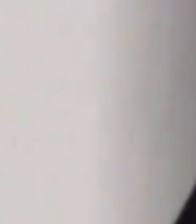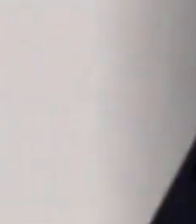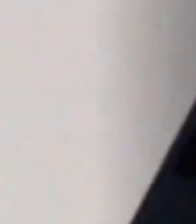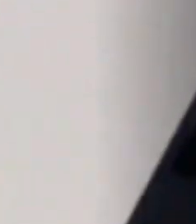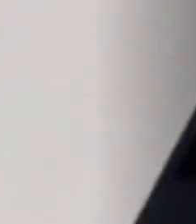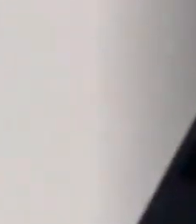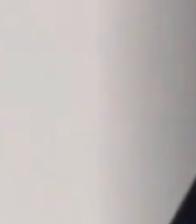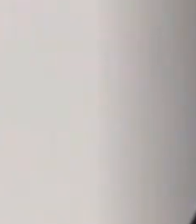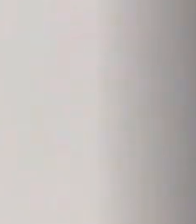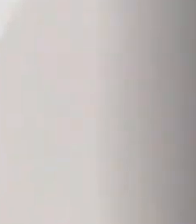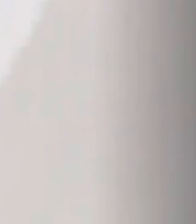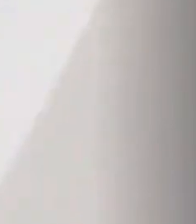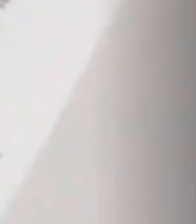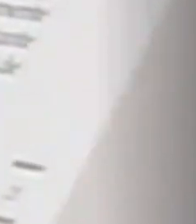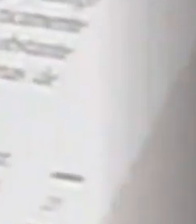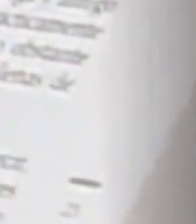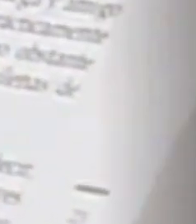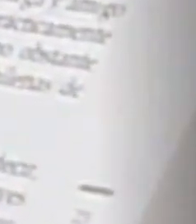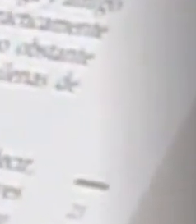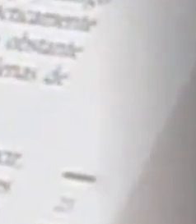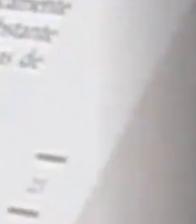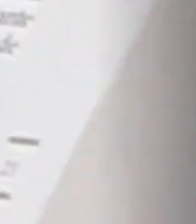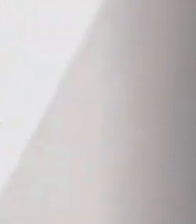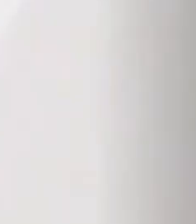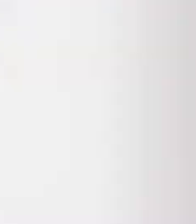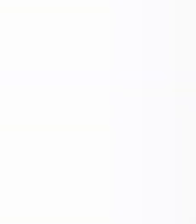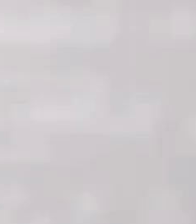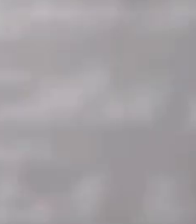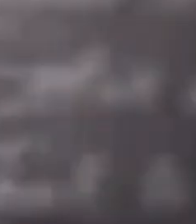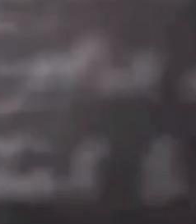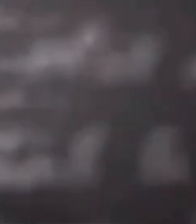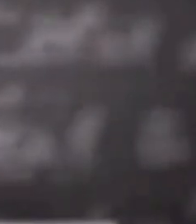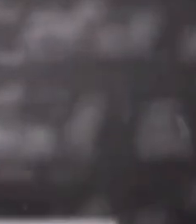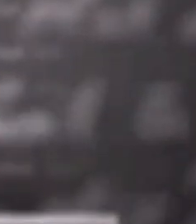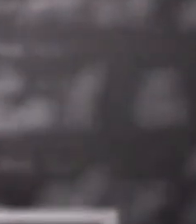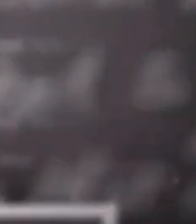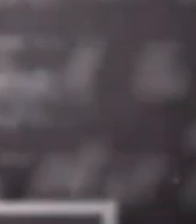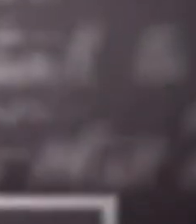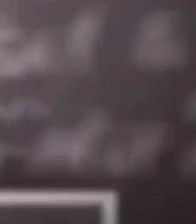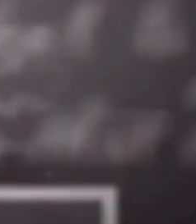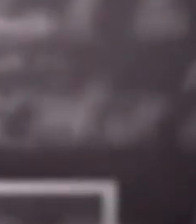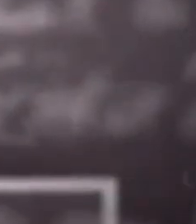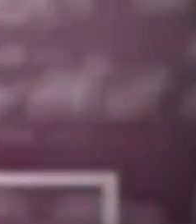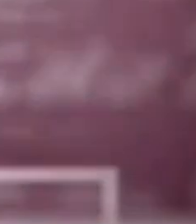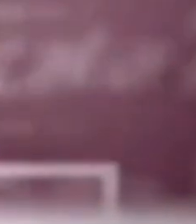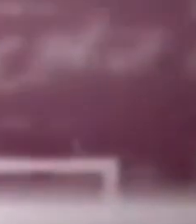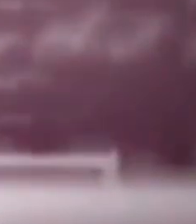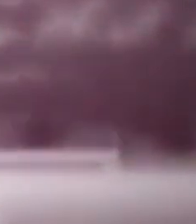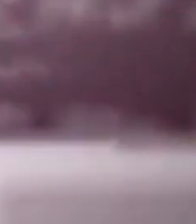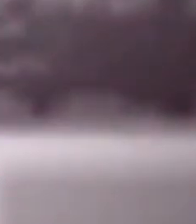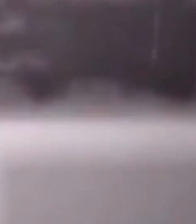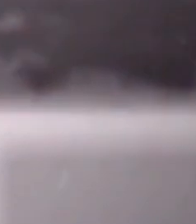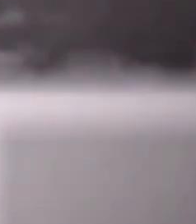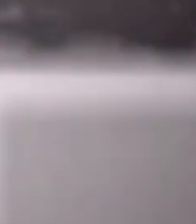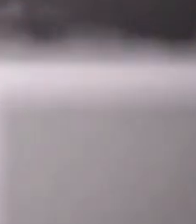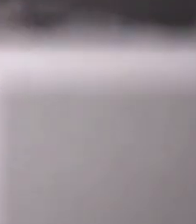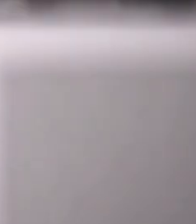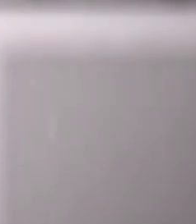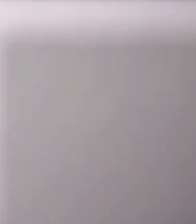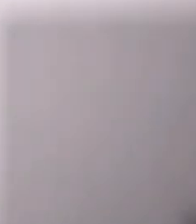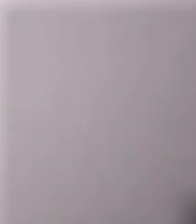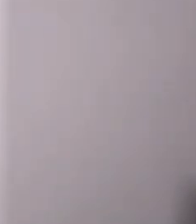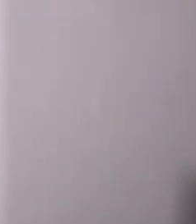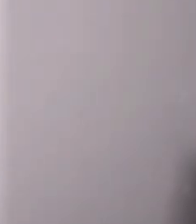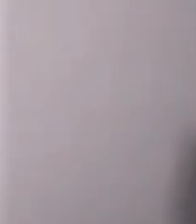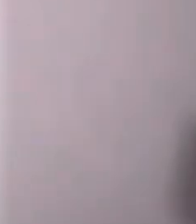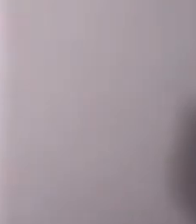constitucional que han regido los destinos del Perú republicano. El libro incluye los diversos estatutos provisorios de nuestra historia